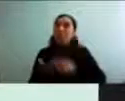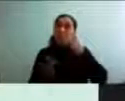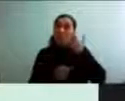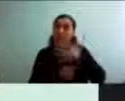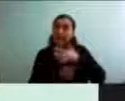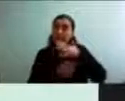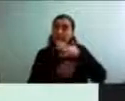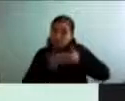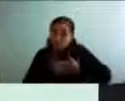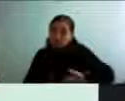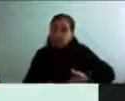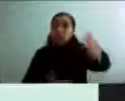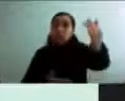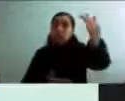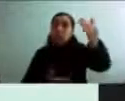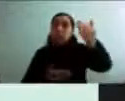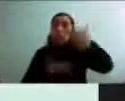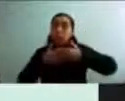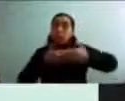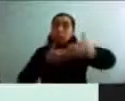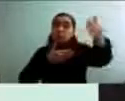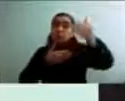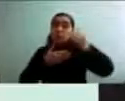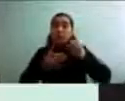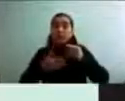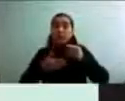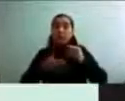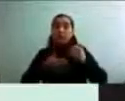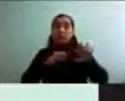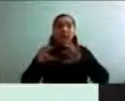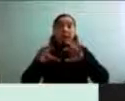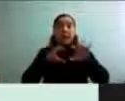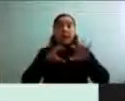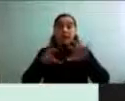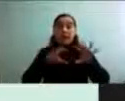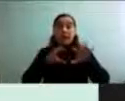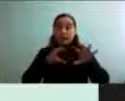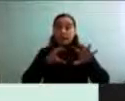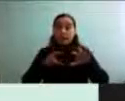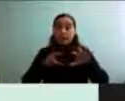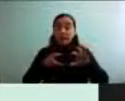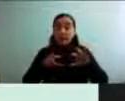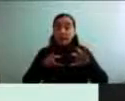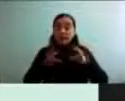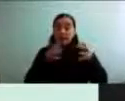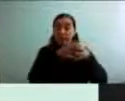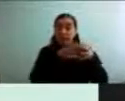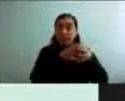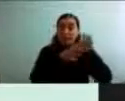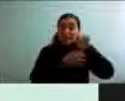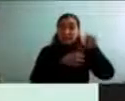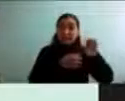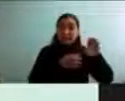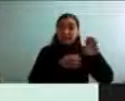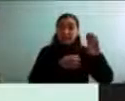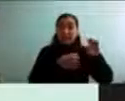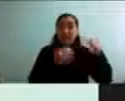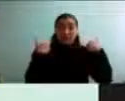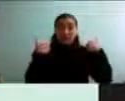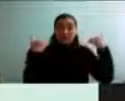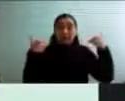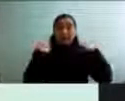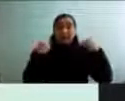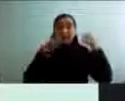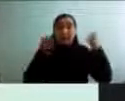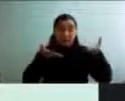y que lleva las actividades de los SPAM, desde ejercicio terapéutico, estimulación